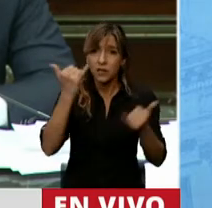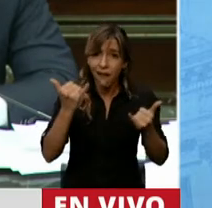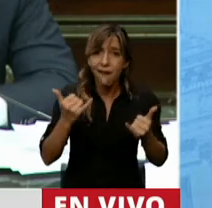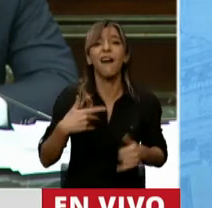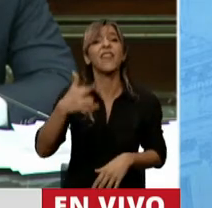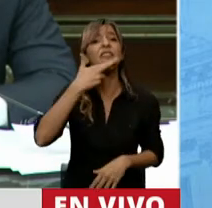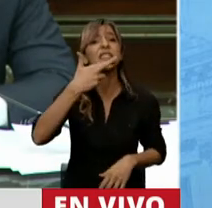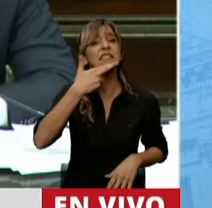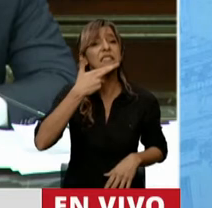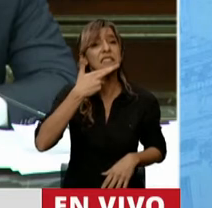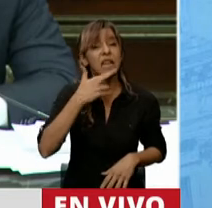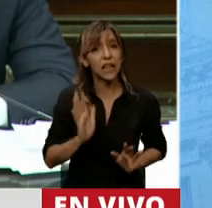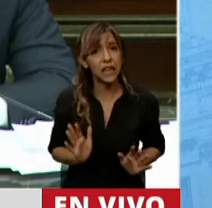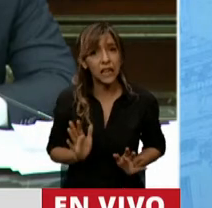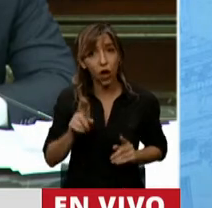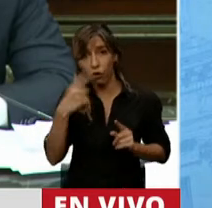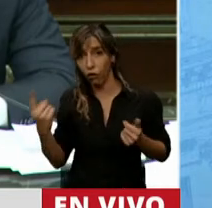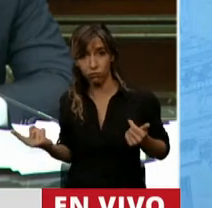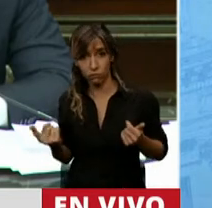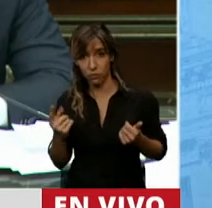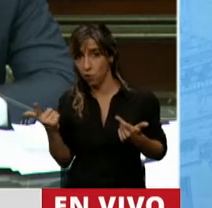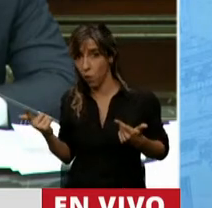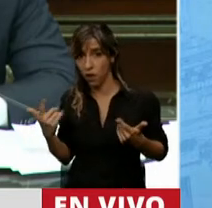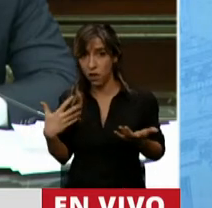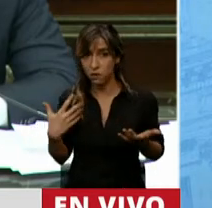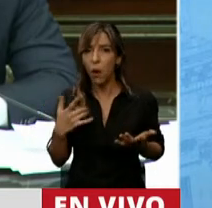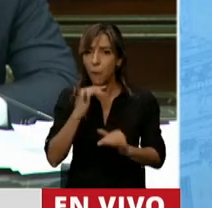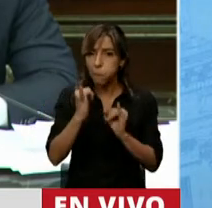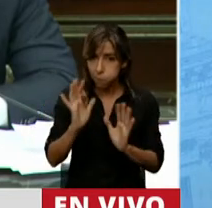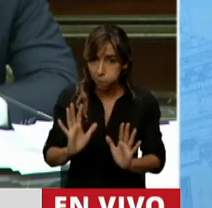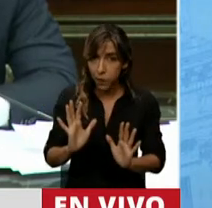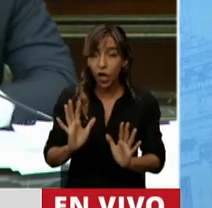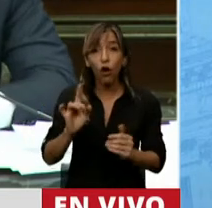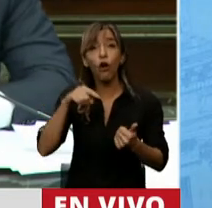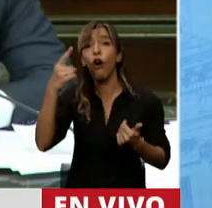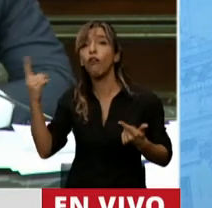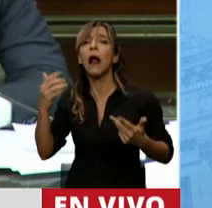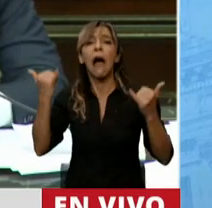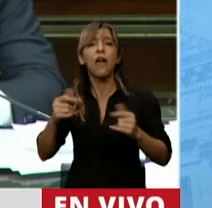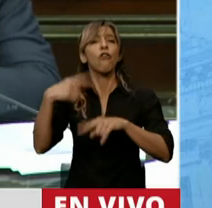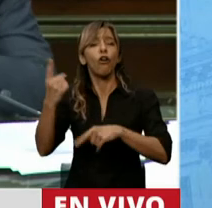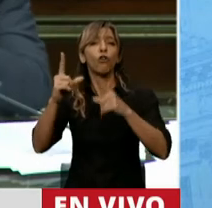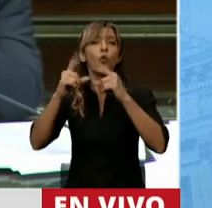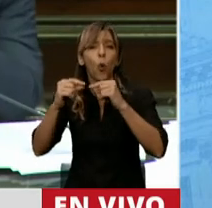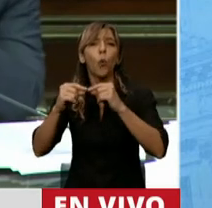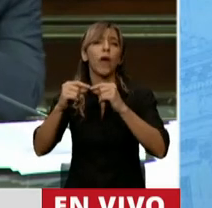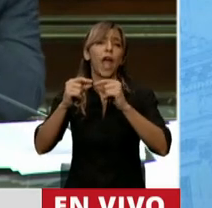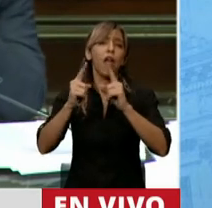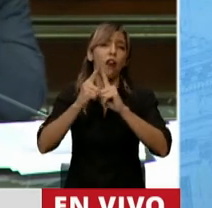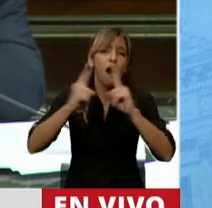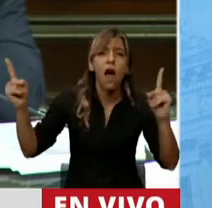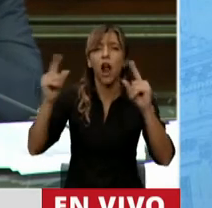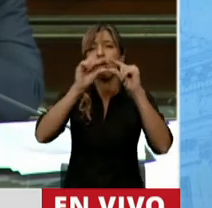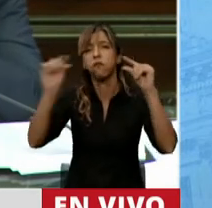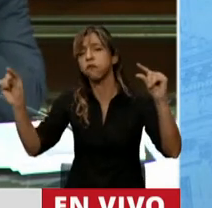las restantes, le explico, señor jefe de gabinete, existen muchísimos números extensos, difícil de recordar,